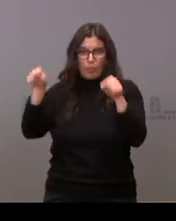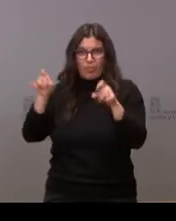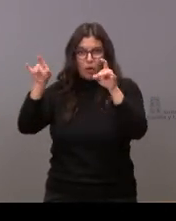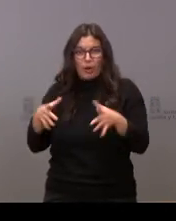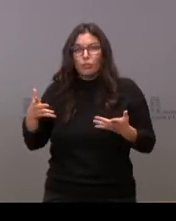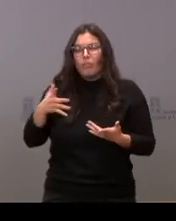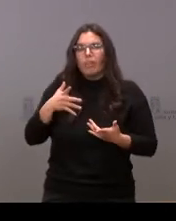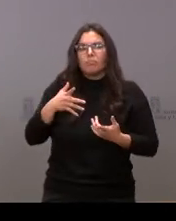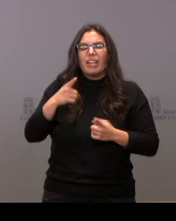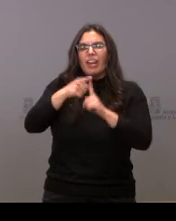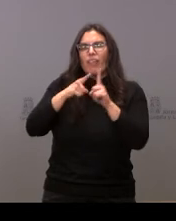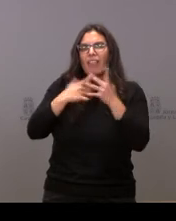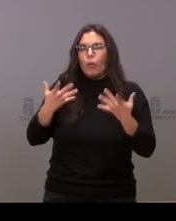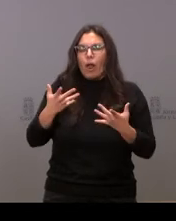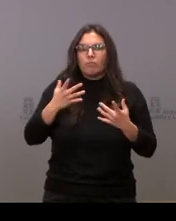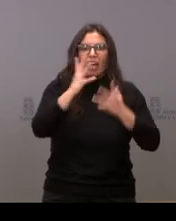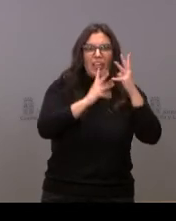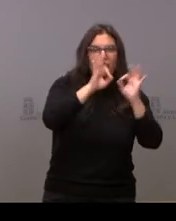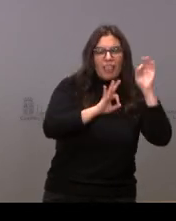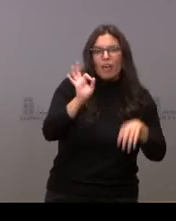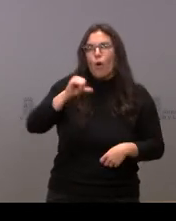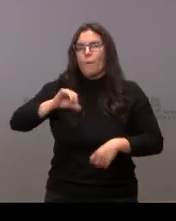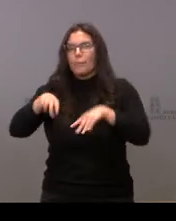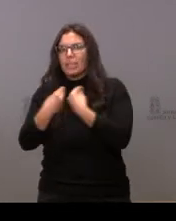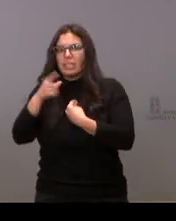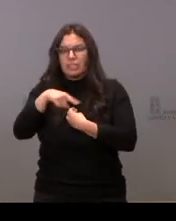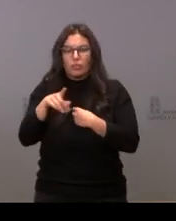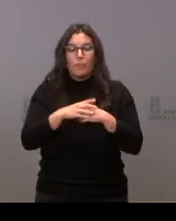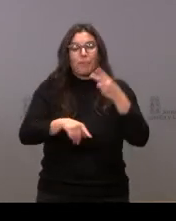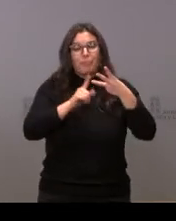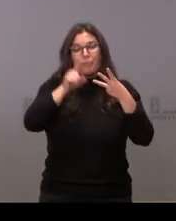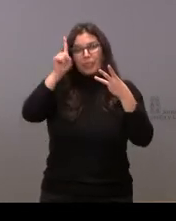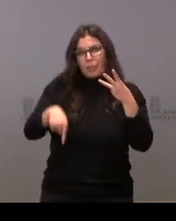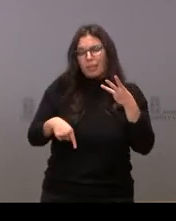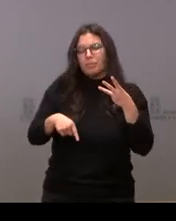Y por otra parte también, hasta qué punto valoran que podría perjudicar